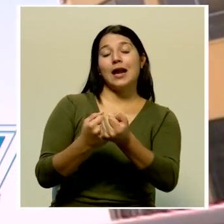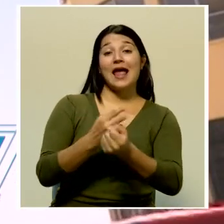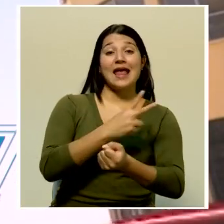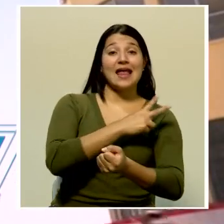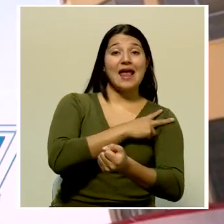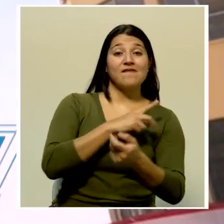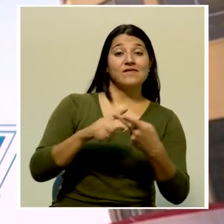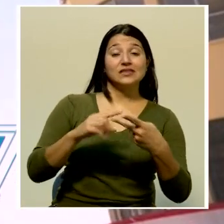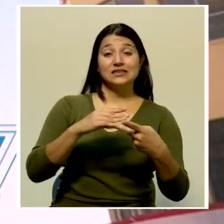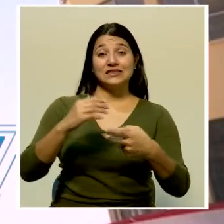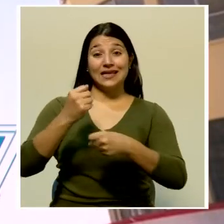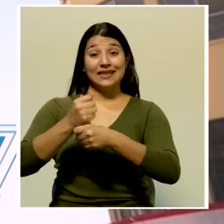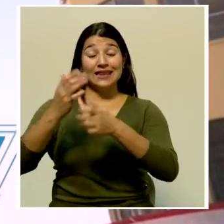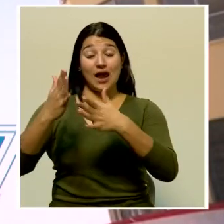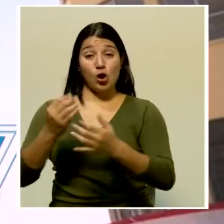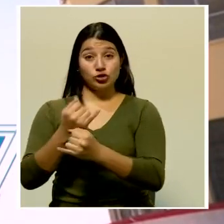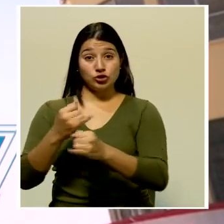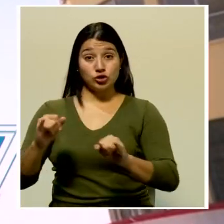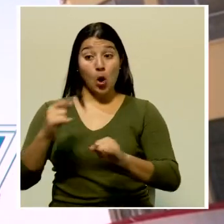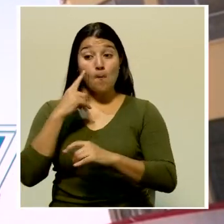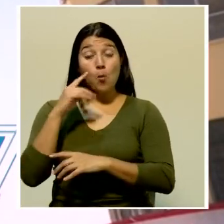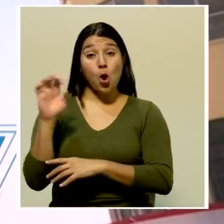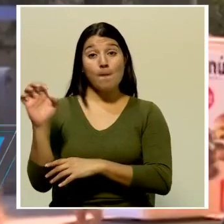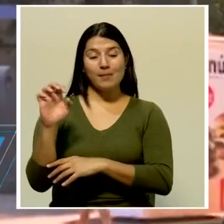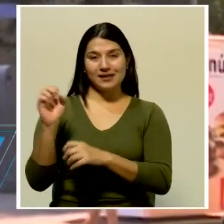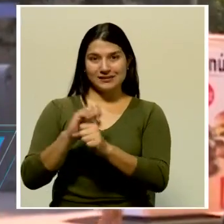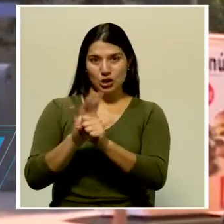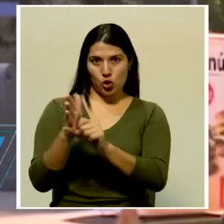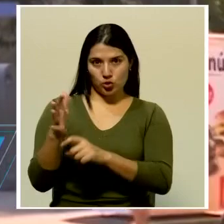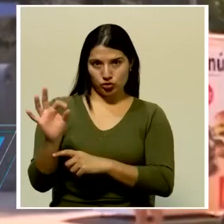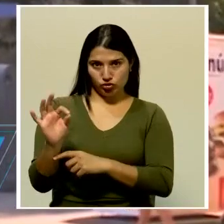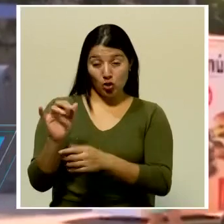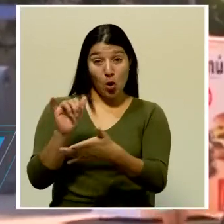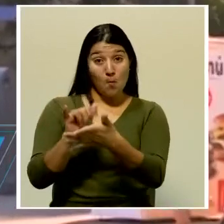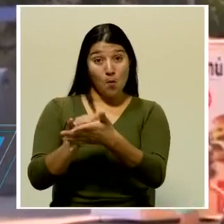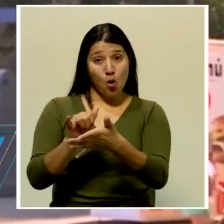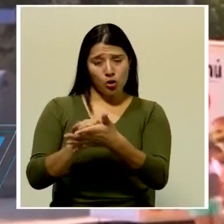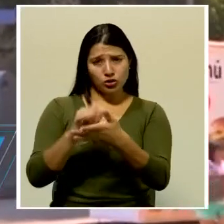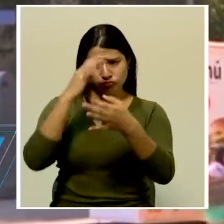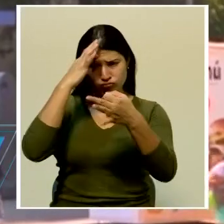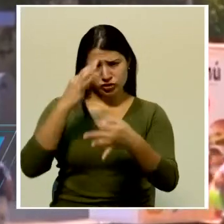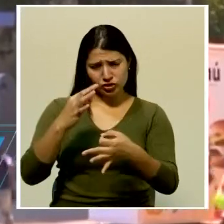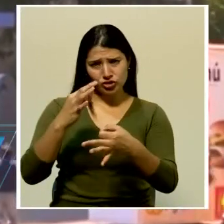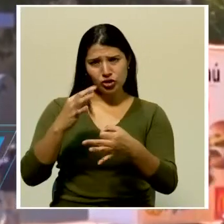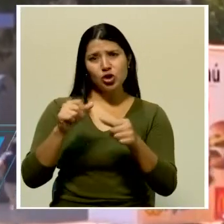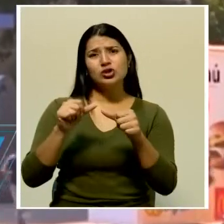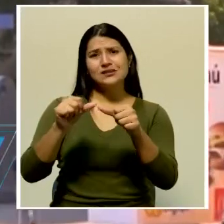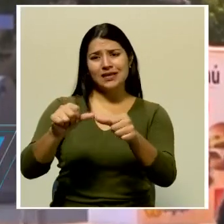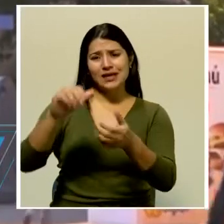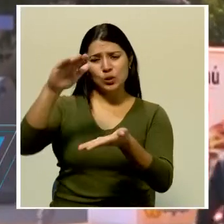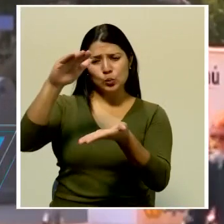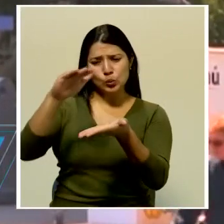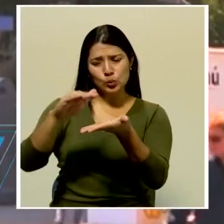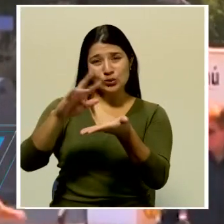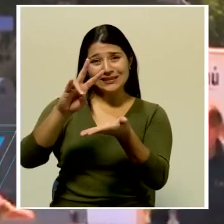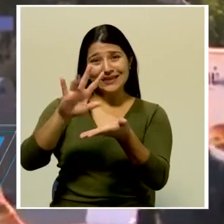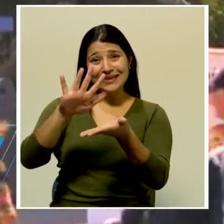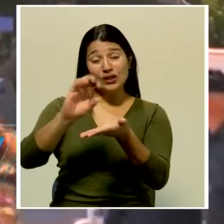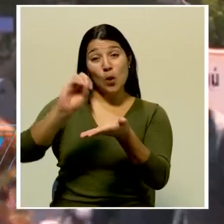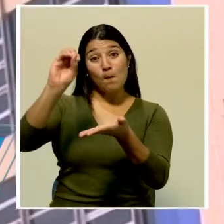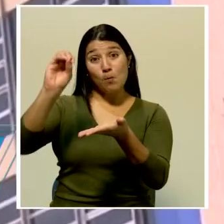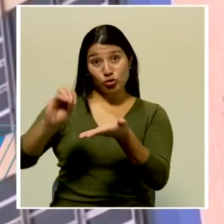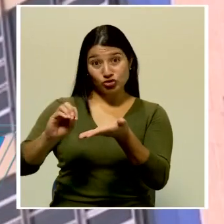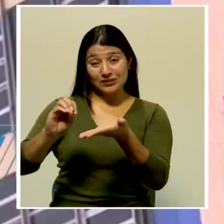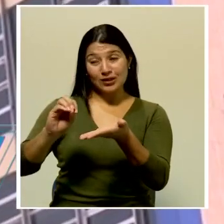esto ante la emergencia nacional por el COVID-19, por lo que se acordó mantener la reducción de un 75% de la